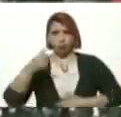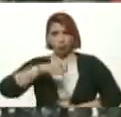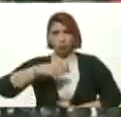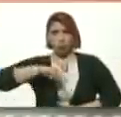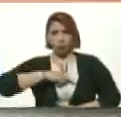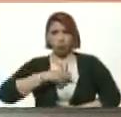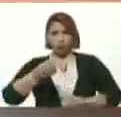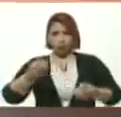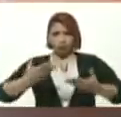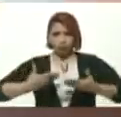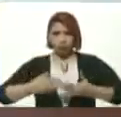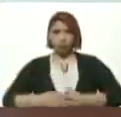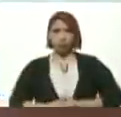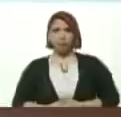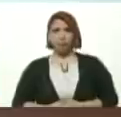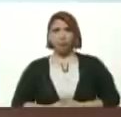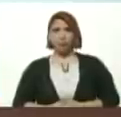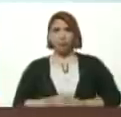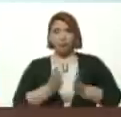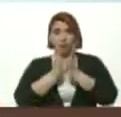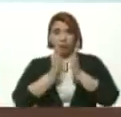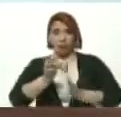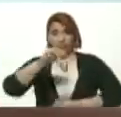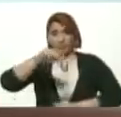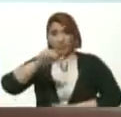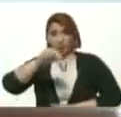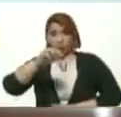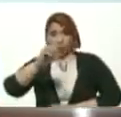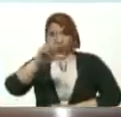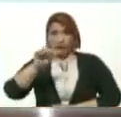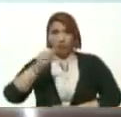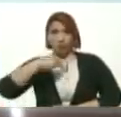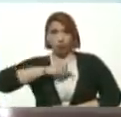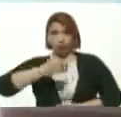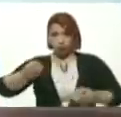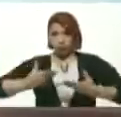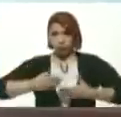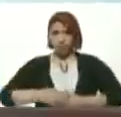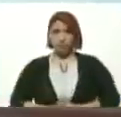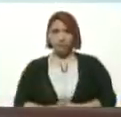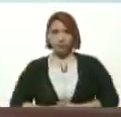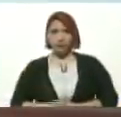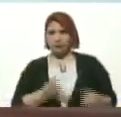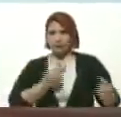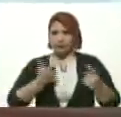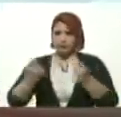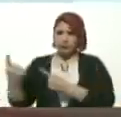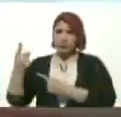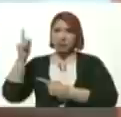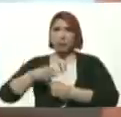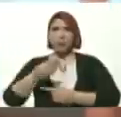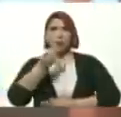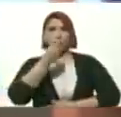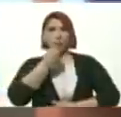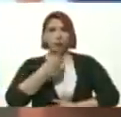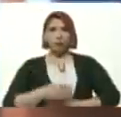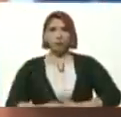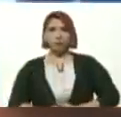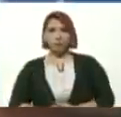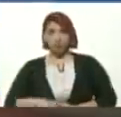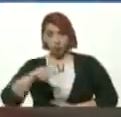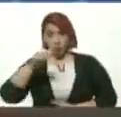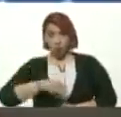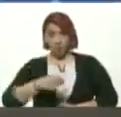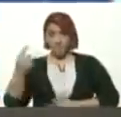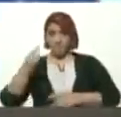recibiendo Desde la escuela Manola Luna Silva Estamos recibiendo El despacho Y distribución De los alimentos Hoy